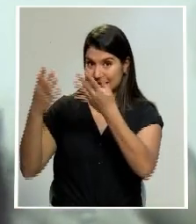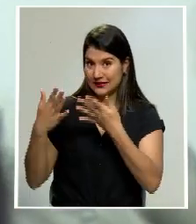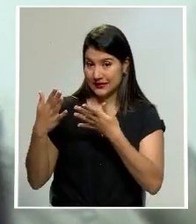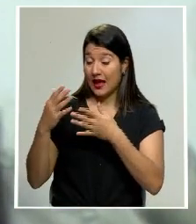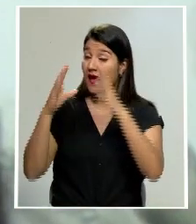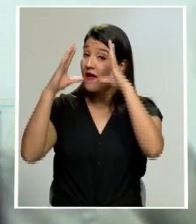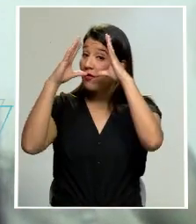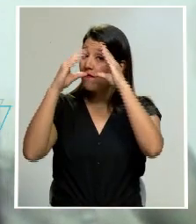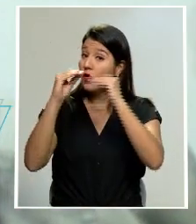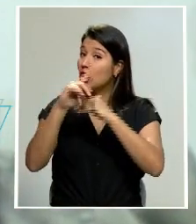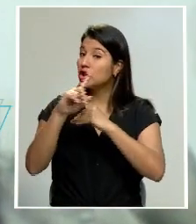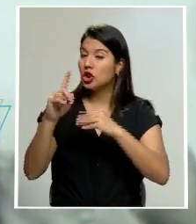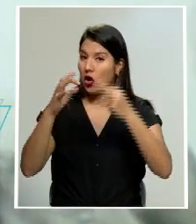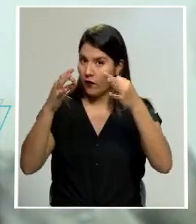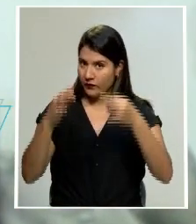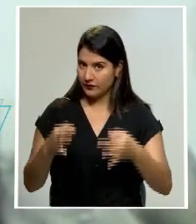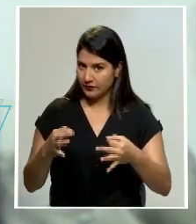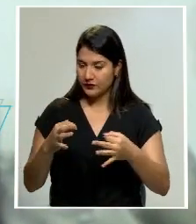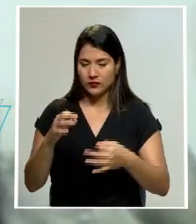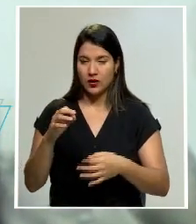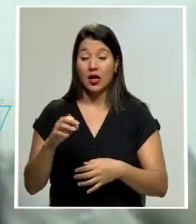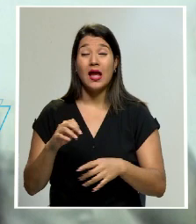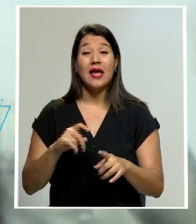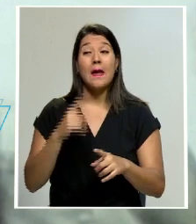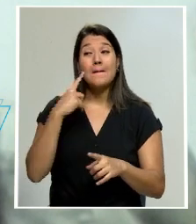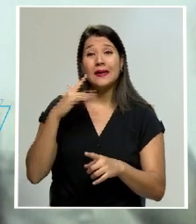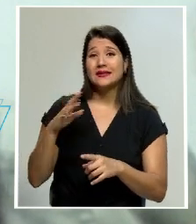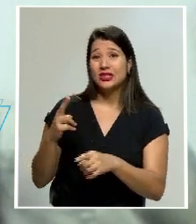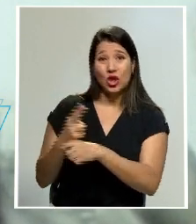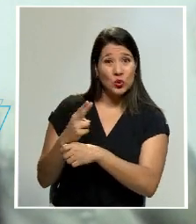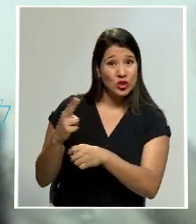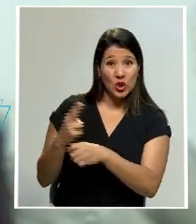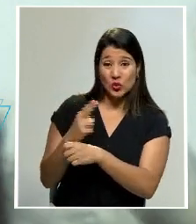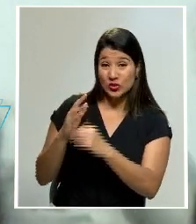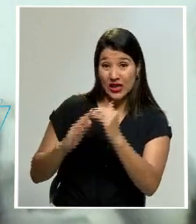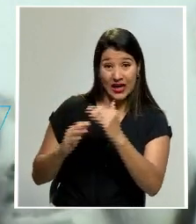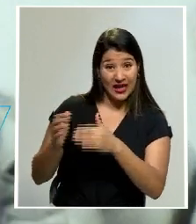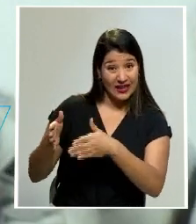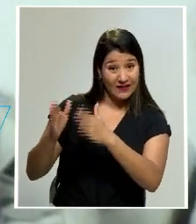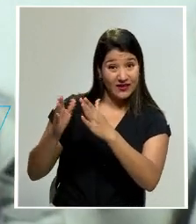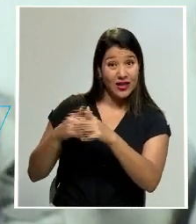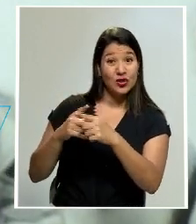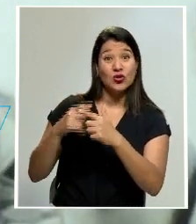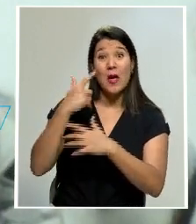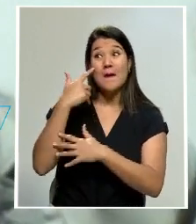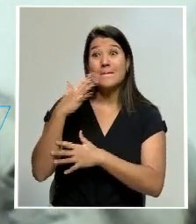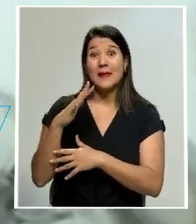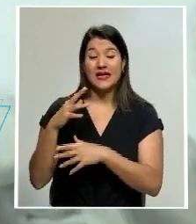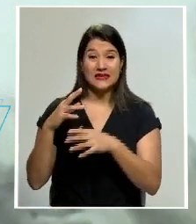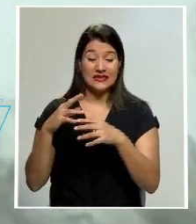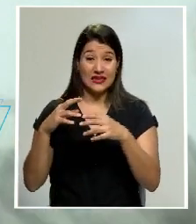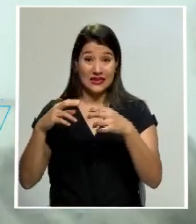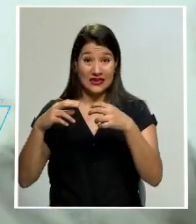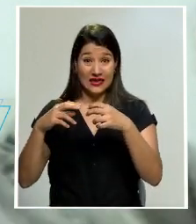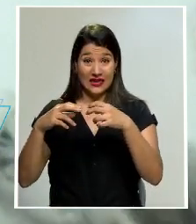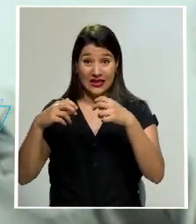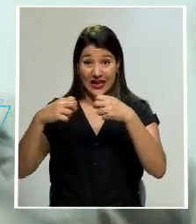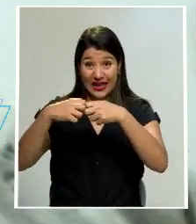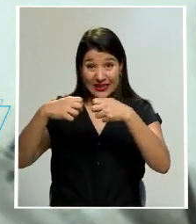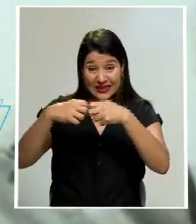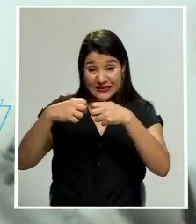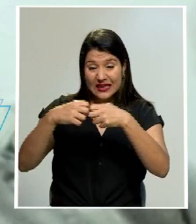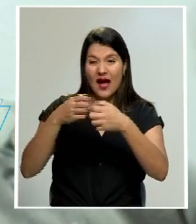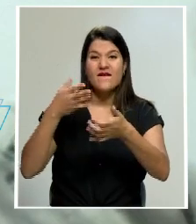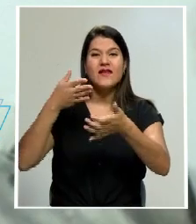por el abandono en se encuentra, todo lo que es el sistema eléctrico está siendo afectado